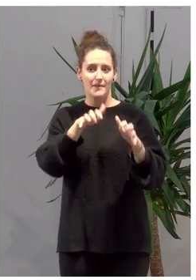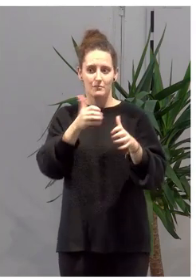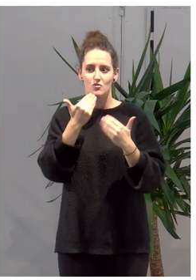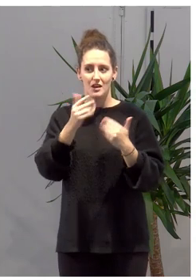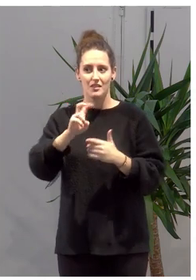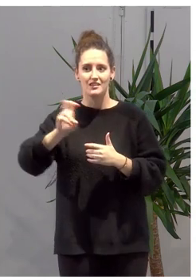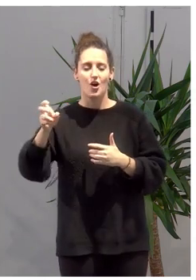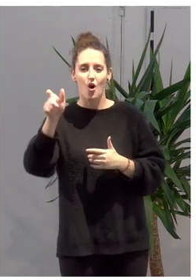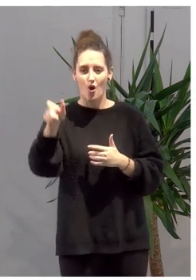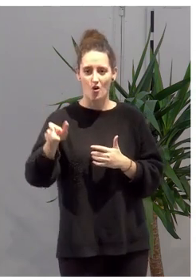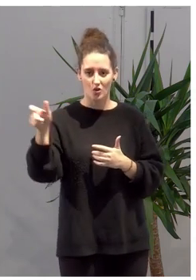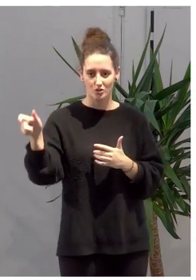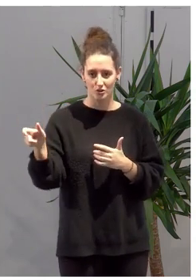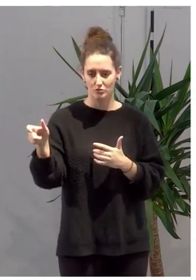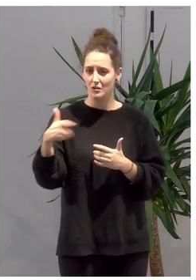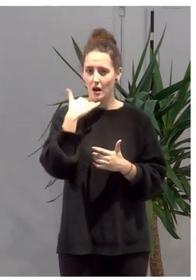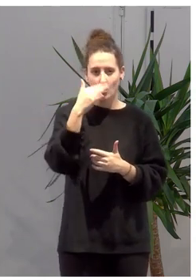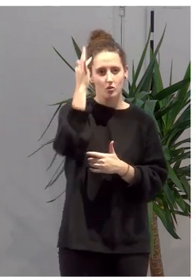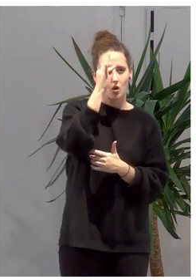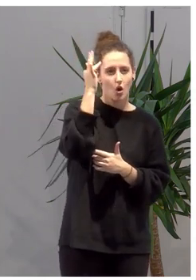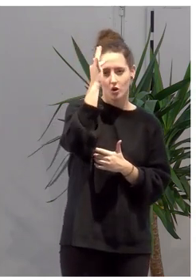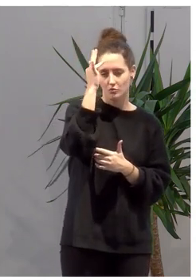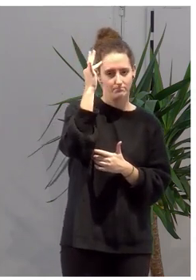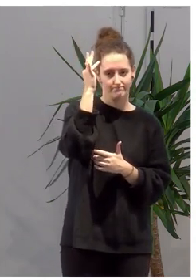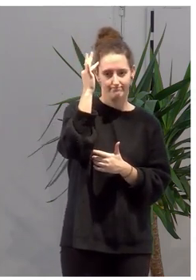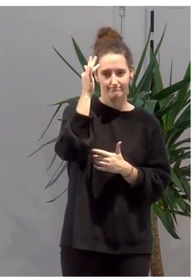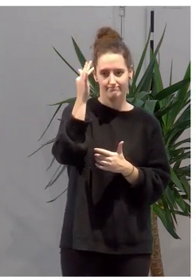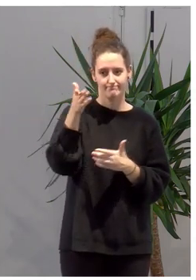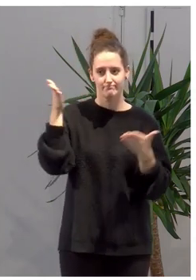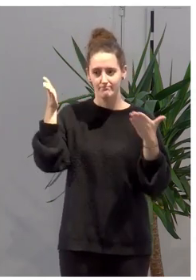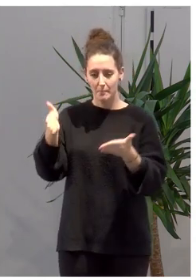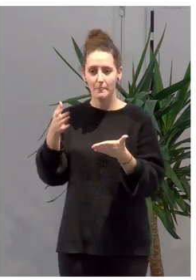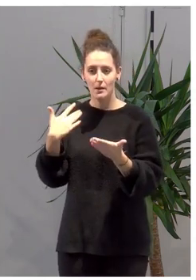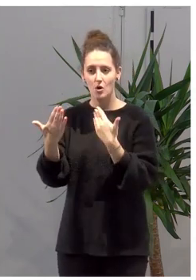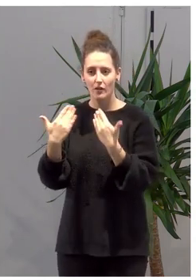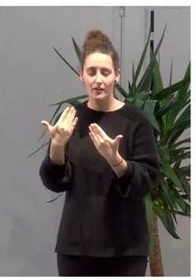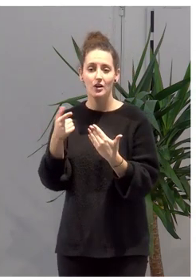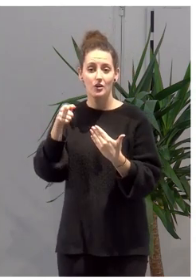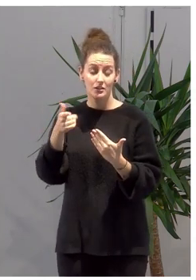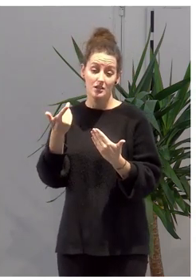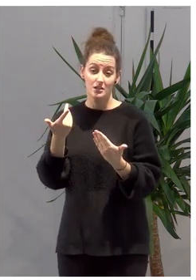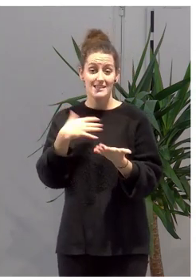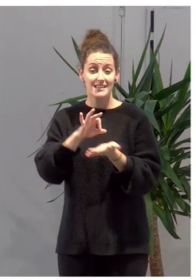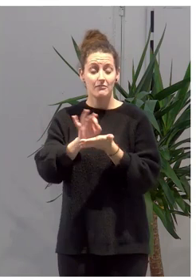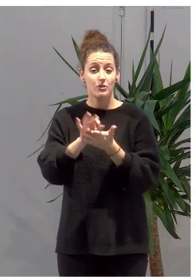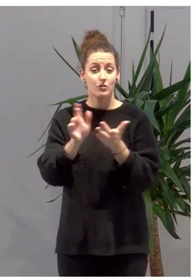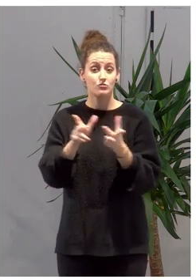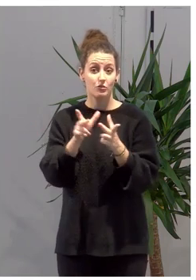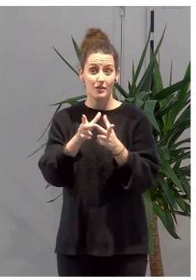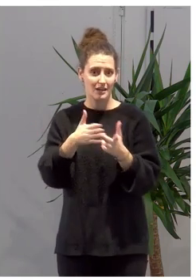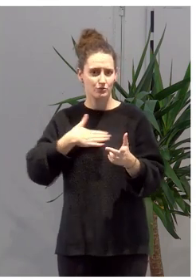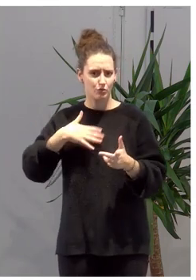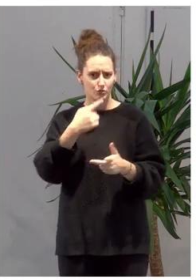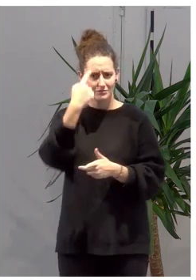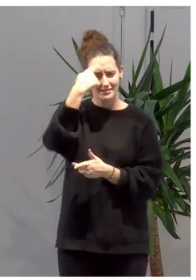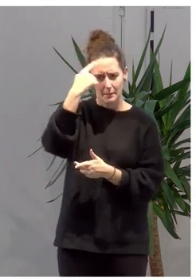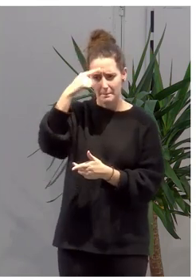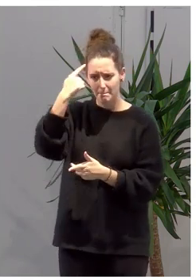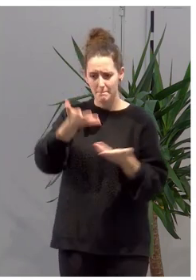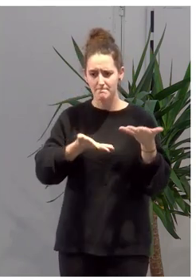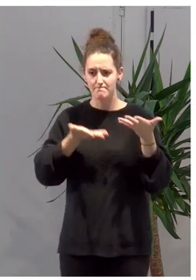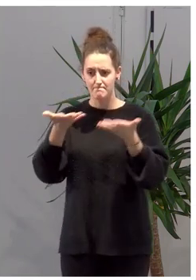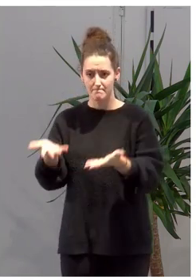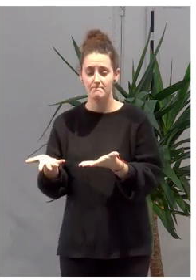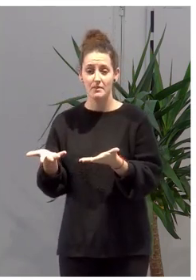lo aprendemos de una manera teórica. Poner y facilitar todo lo que los servicios sociales conocen, todo lo que han